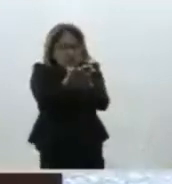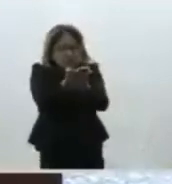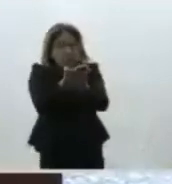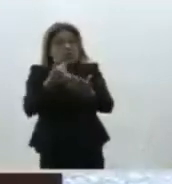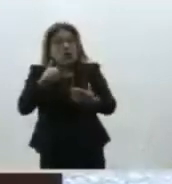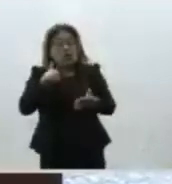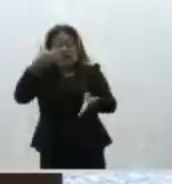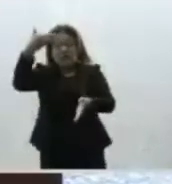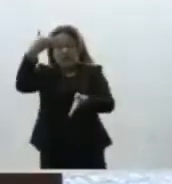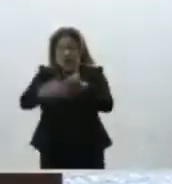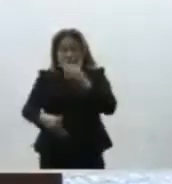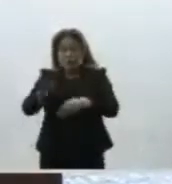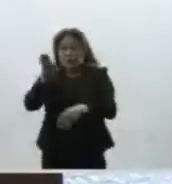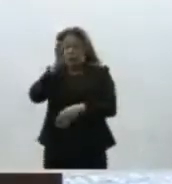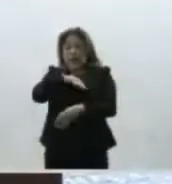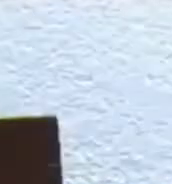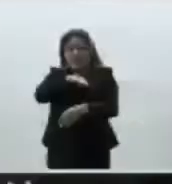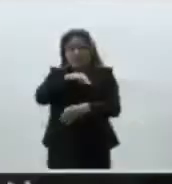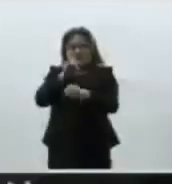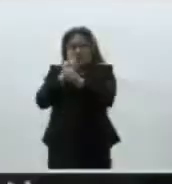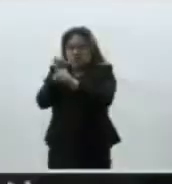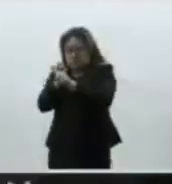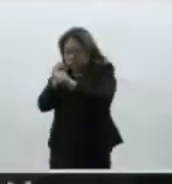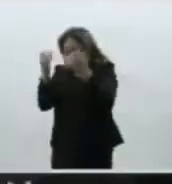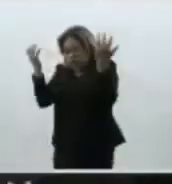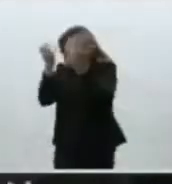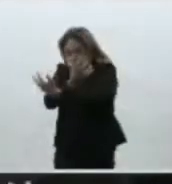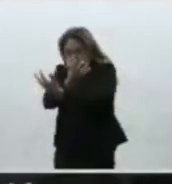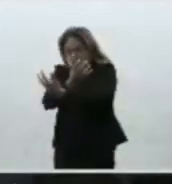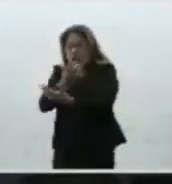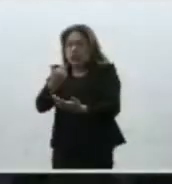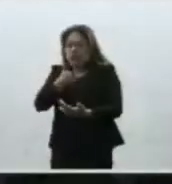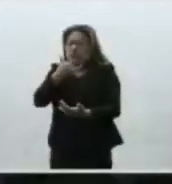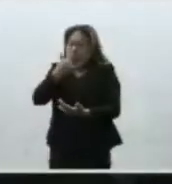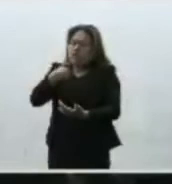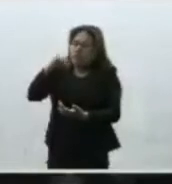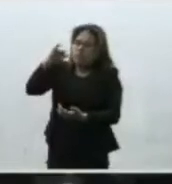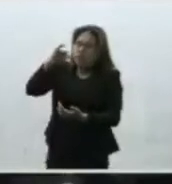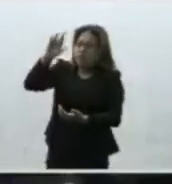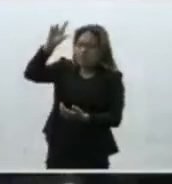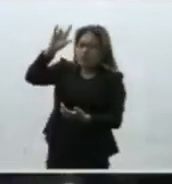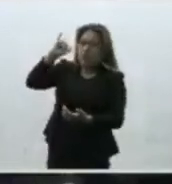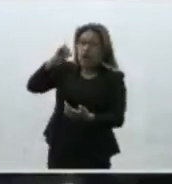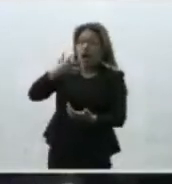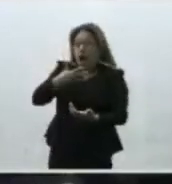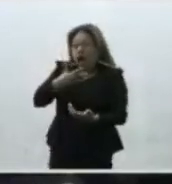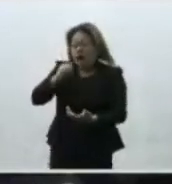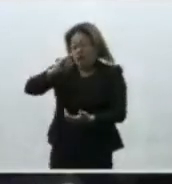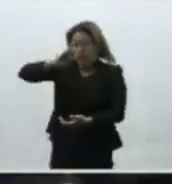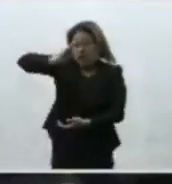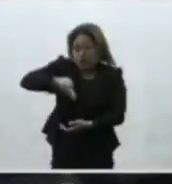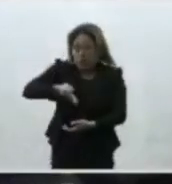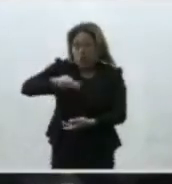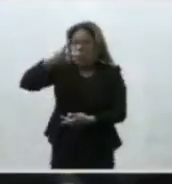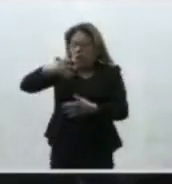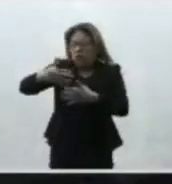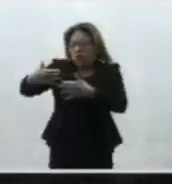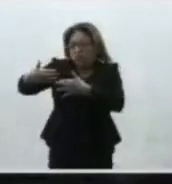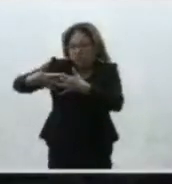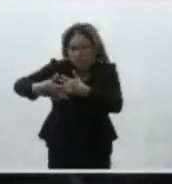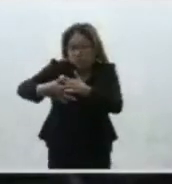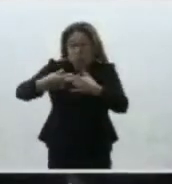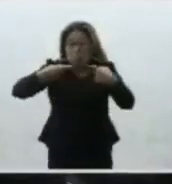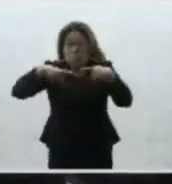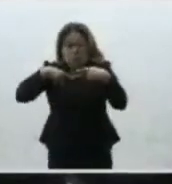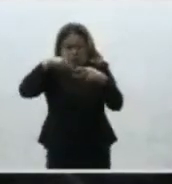dice que hubo una falta de exhaustividad en la investigación y advertimos que efectivamente la hubo que además no se emplazó a terceros